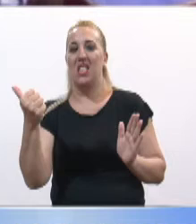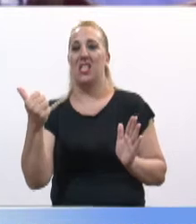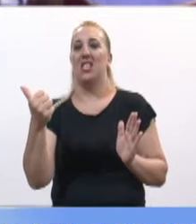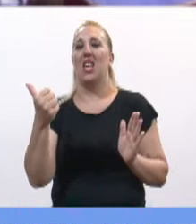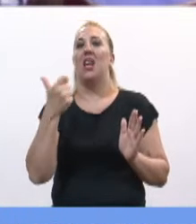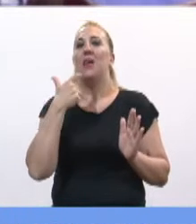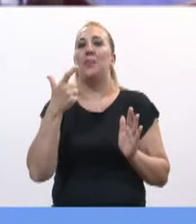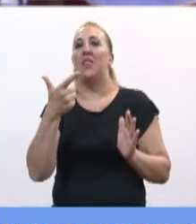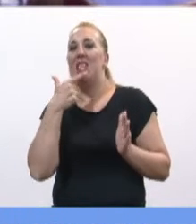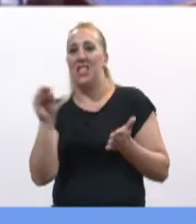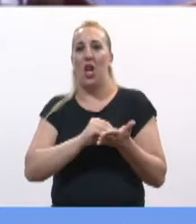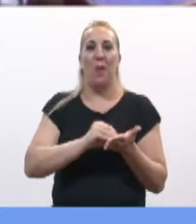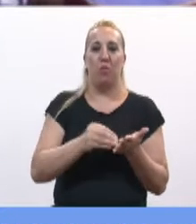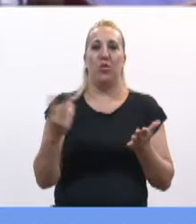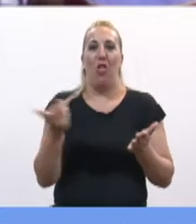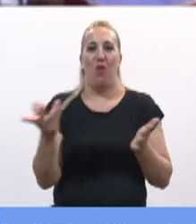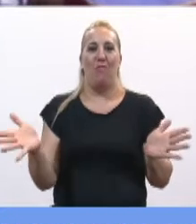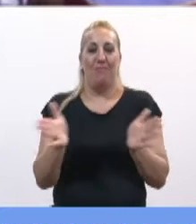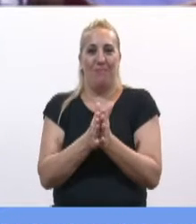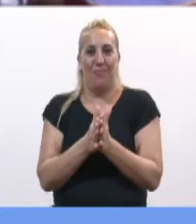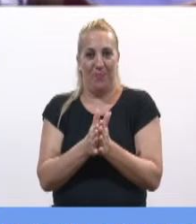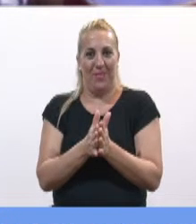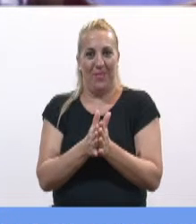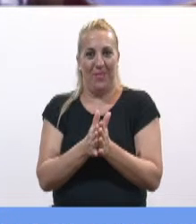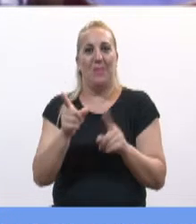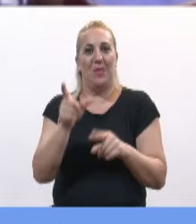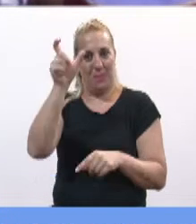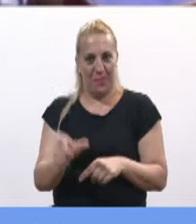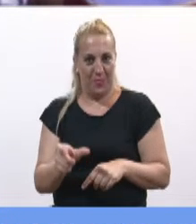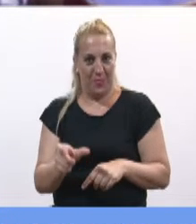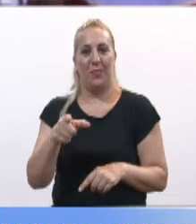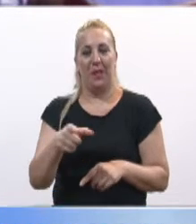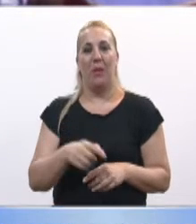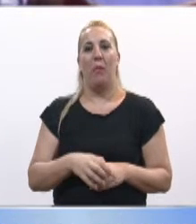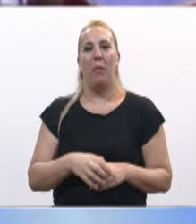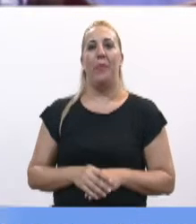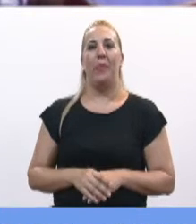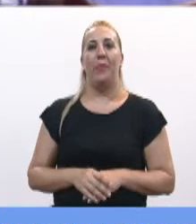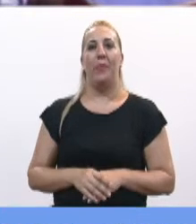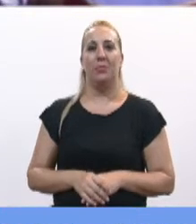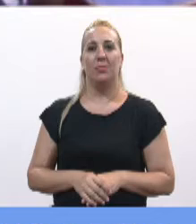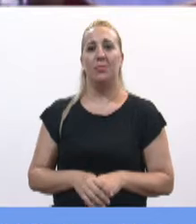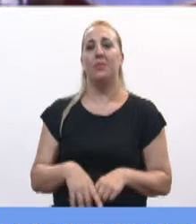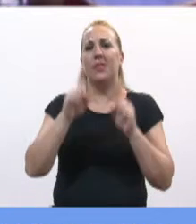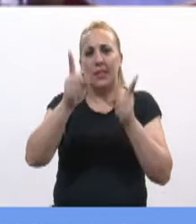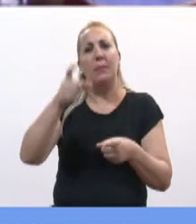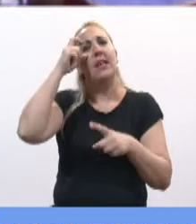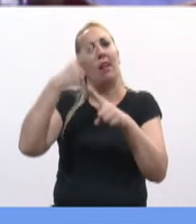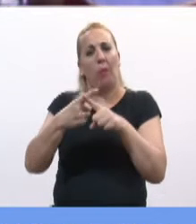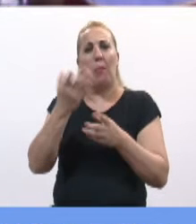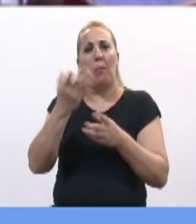participaba y la presidía el senador por salta, Francisco Villada. Fue asesor de